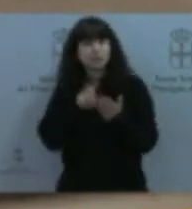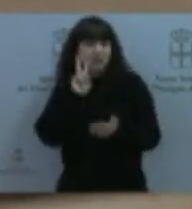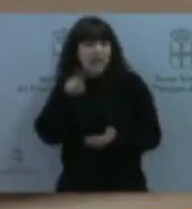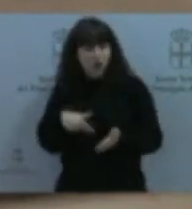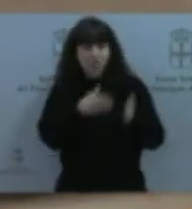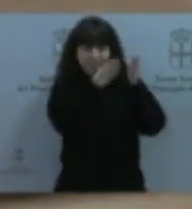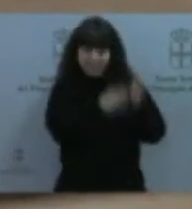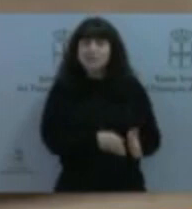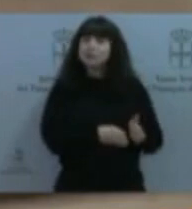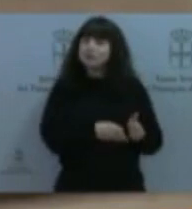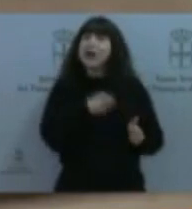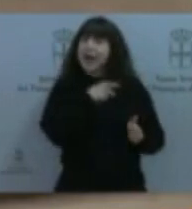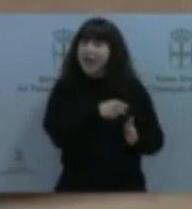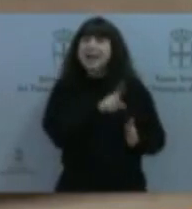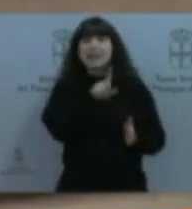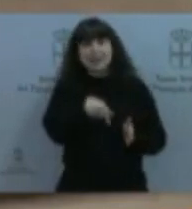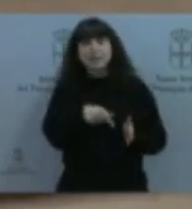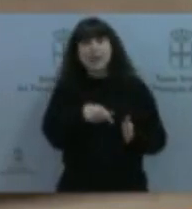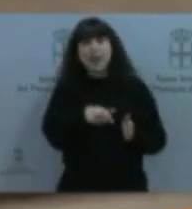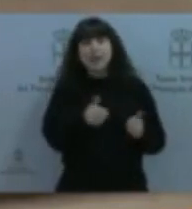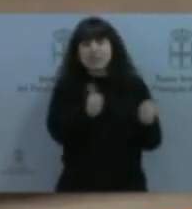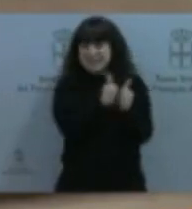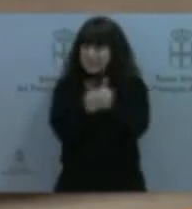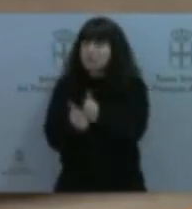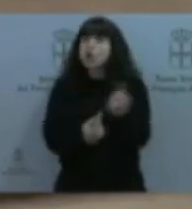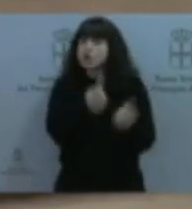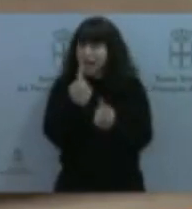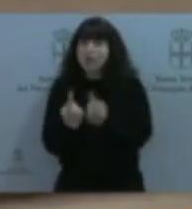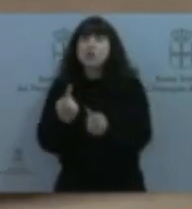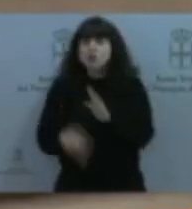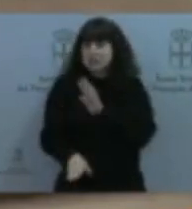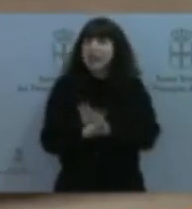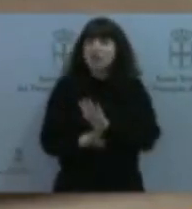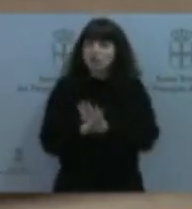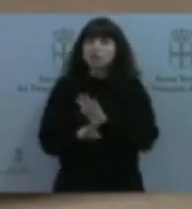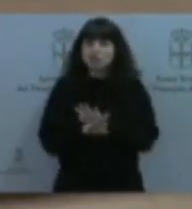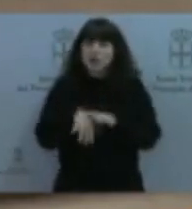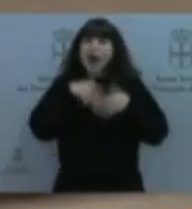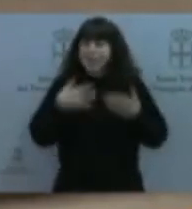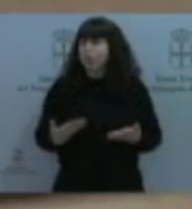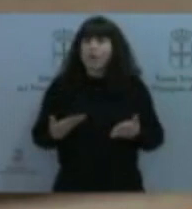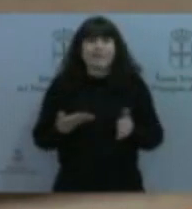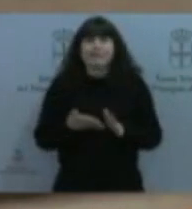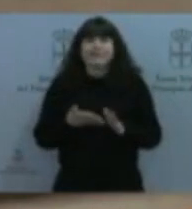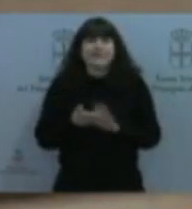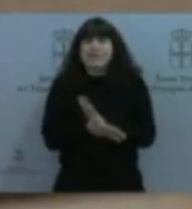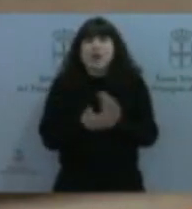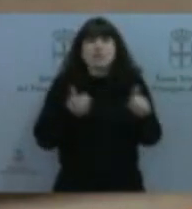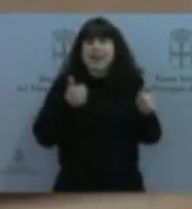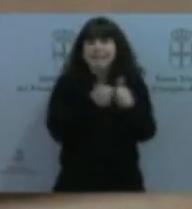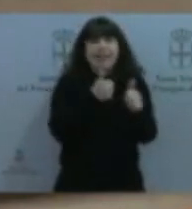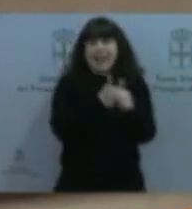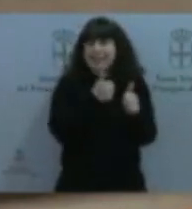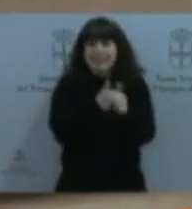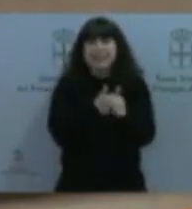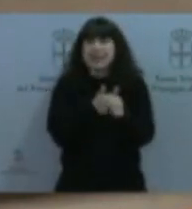algunos de sus discípulos, que todavía a día de hoy siguen siendo referentes para el estudio de la… Exacto, Fermín Canella, principalmente, tiene una